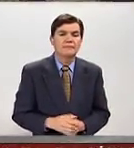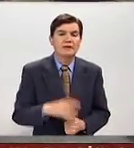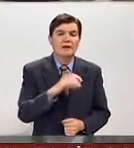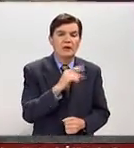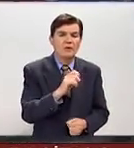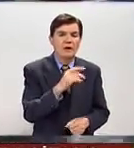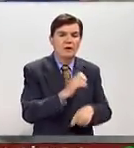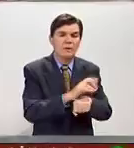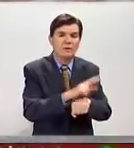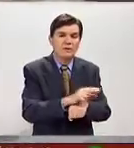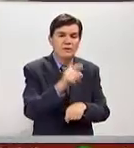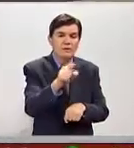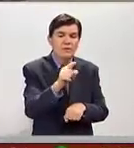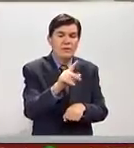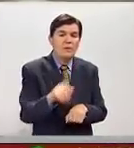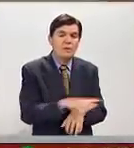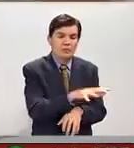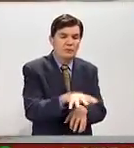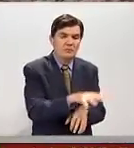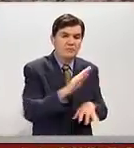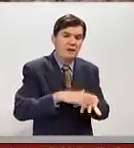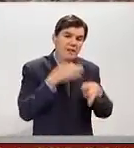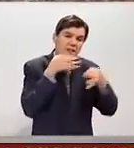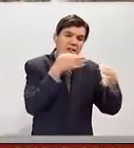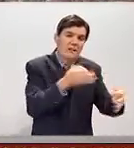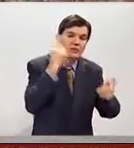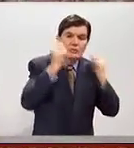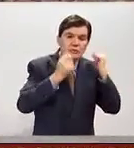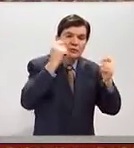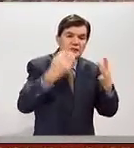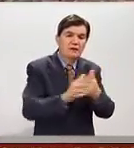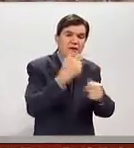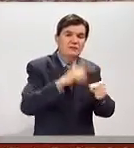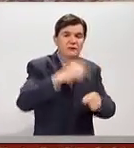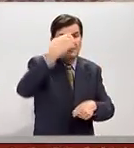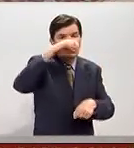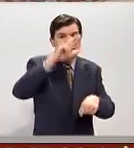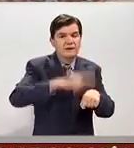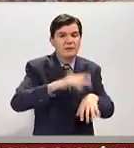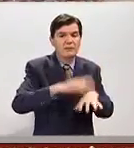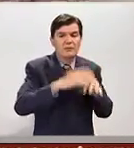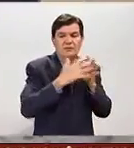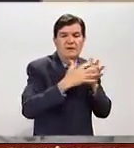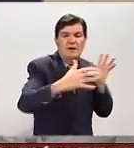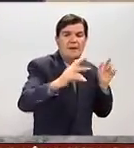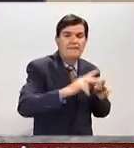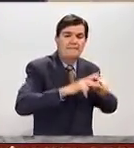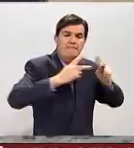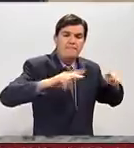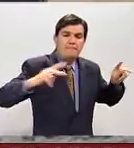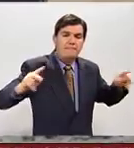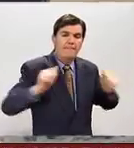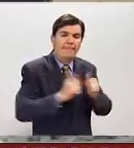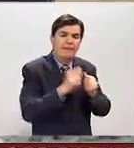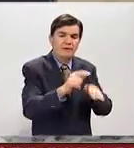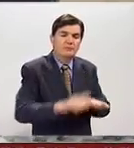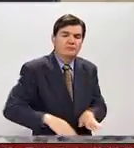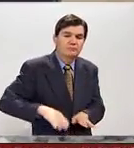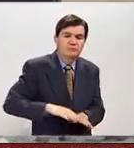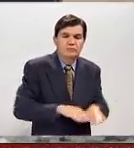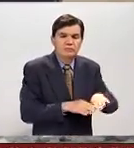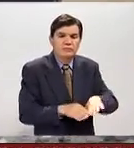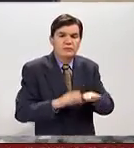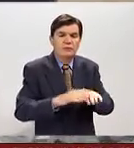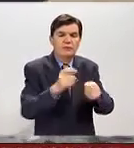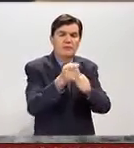Canoa, Ecuador, era uno de los mayores atractivos para turistas nacionales y extranjeros por su extensa playa y la práctica del surf y el